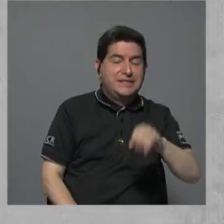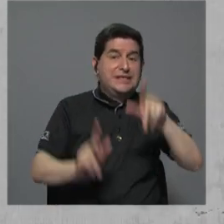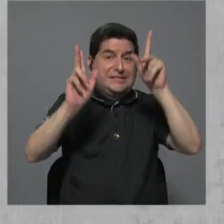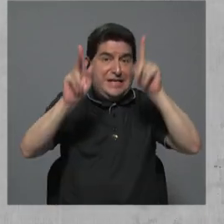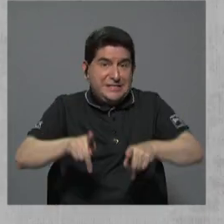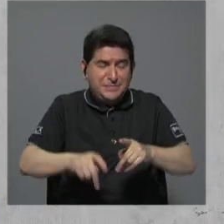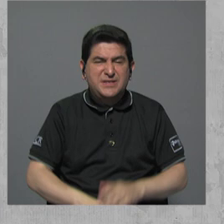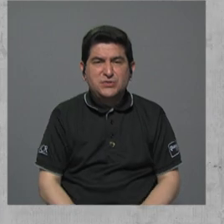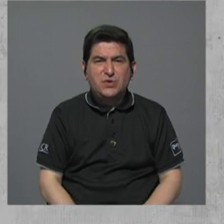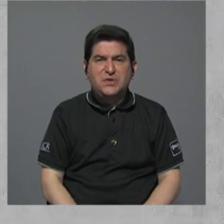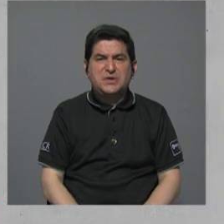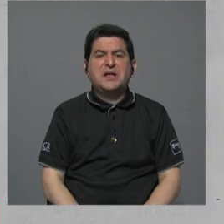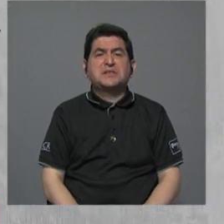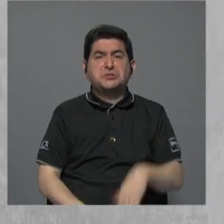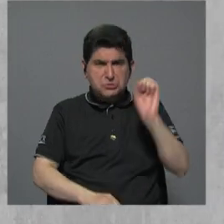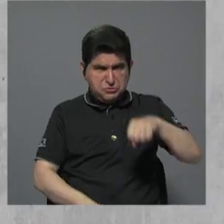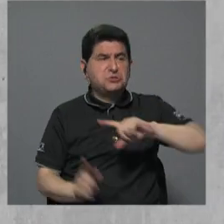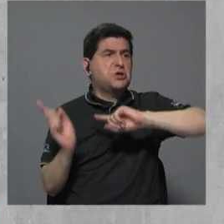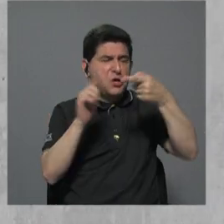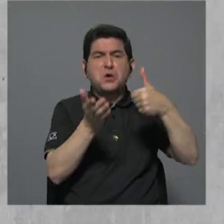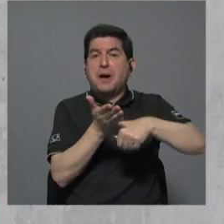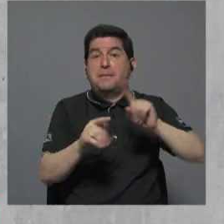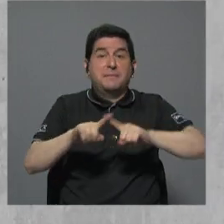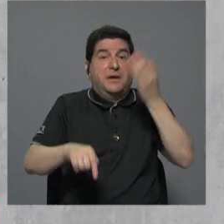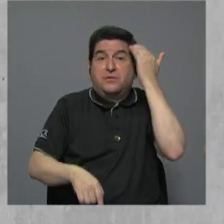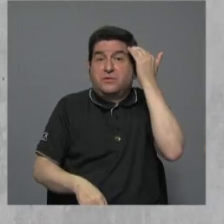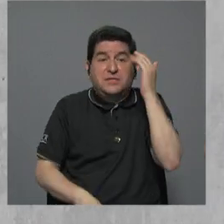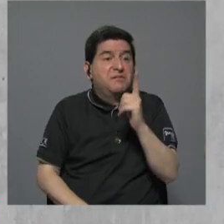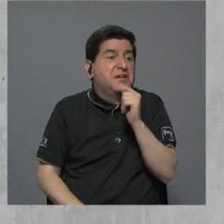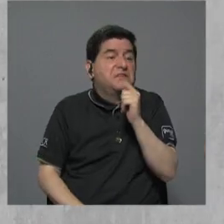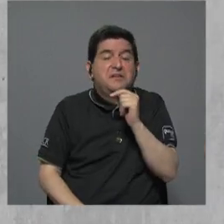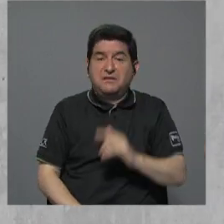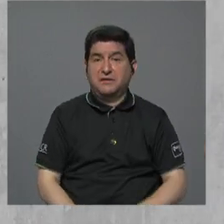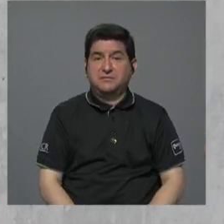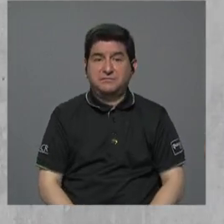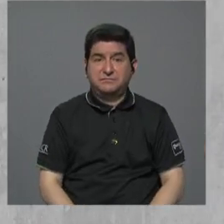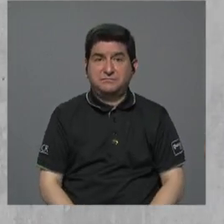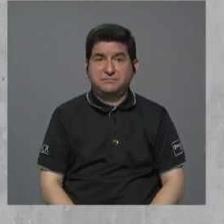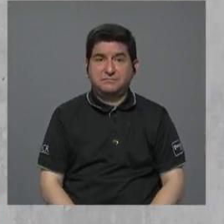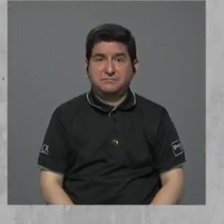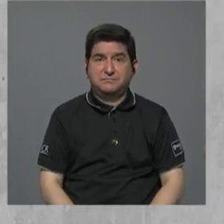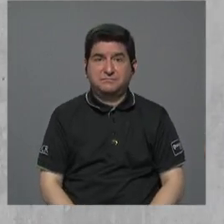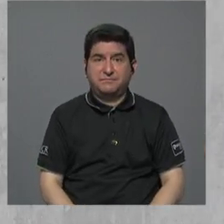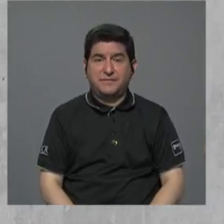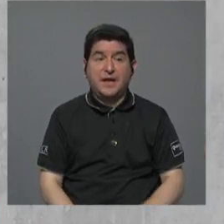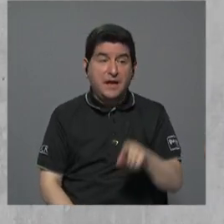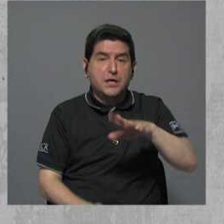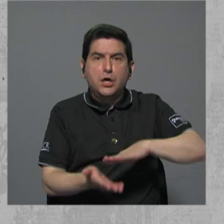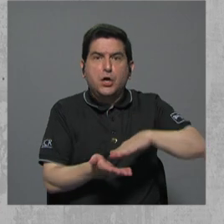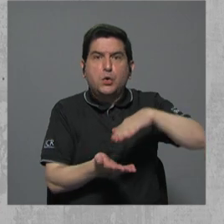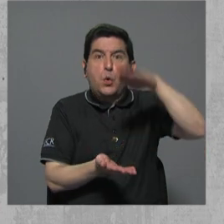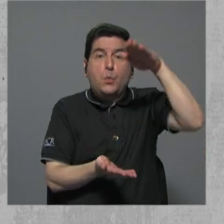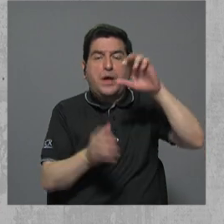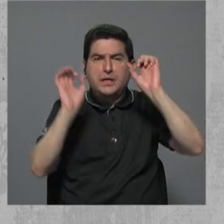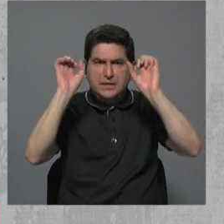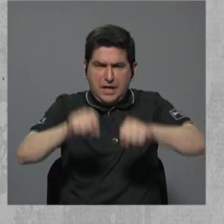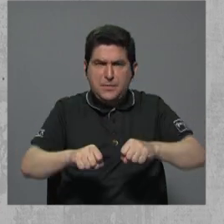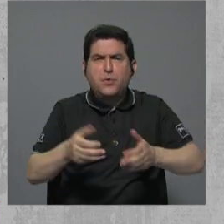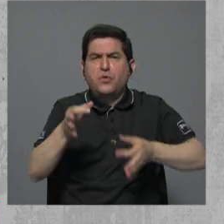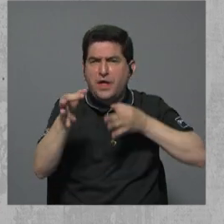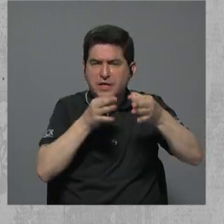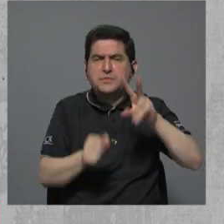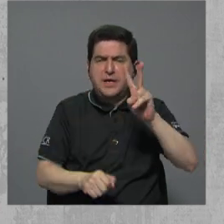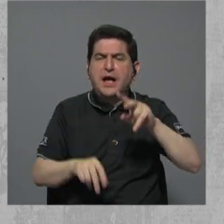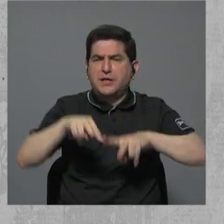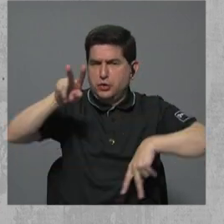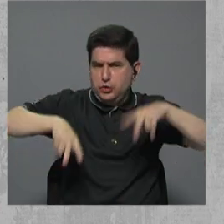personas que están deseosas y deseosos de votar, pero no saben por quién. Aumentó. Exactamente, esto aumenta, y podríamos explicarlo quizás por